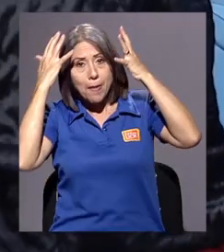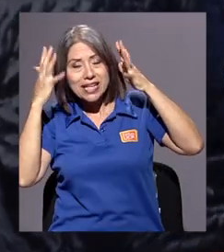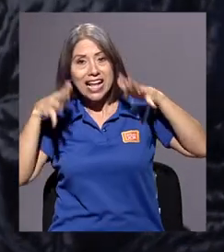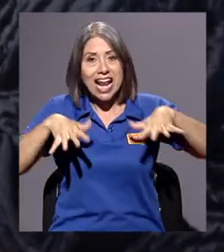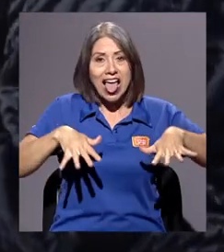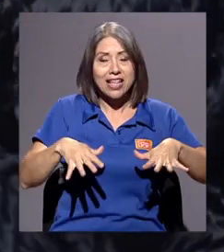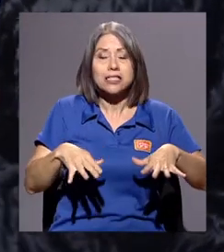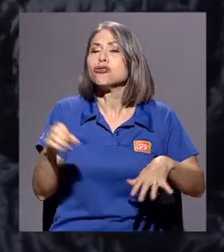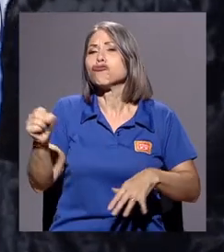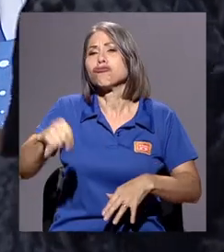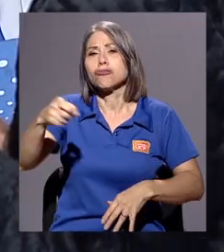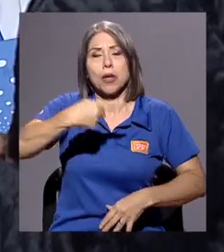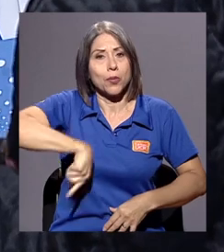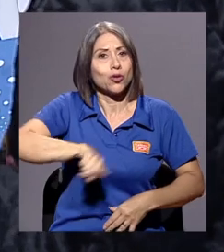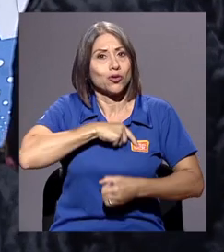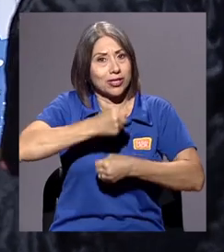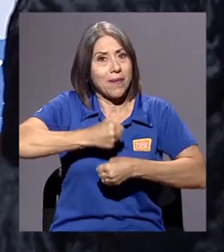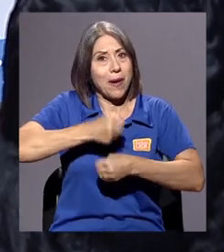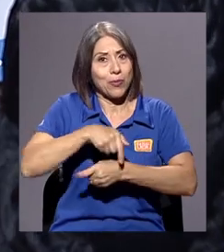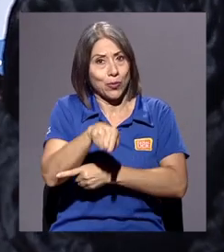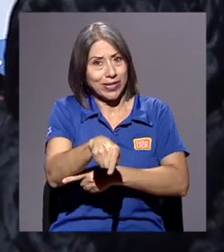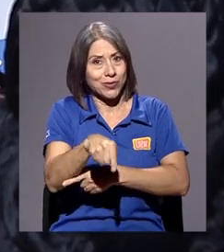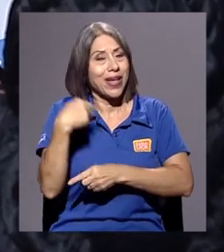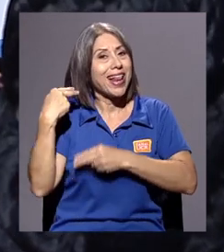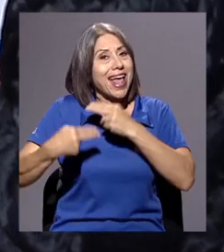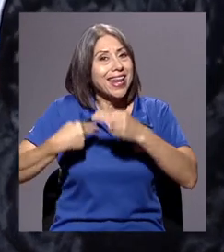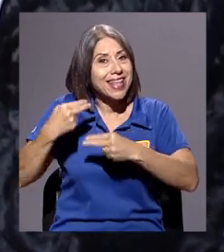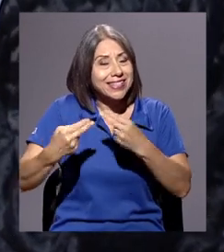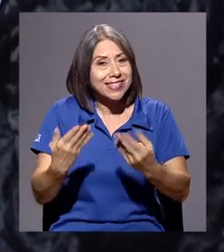eso es lo que estamos trabajando, como la herencia, ¿verdad?